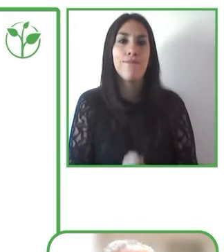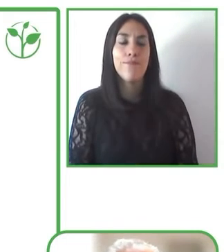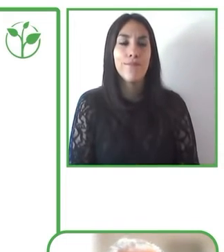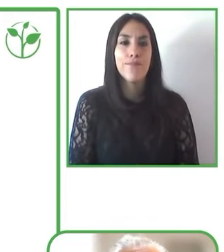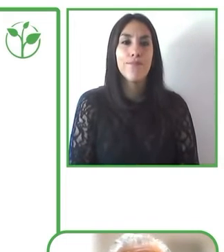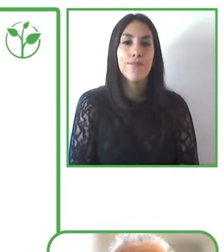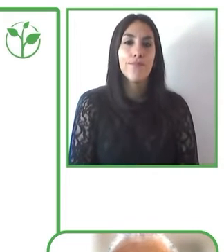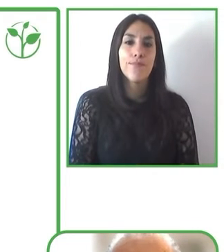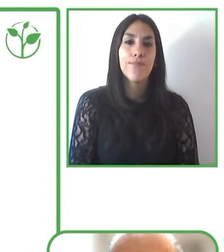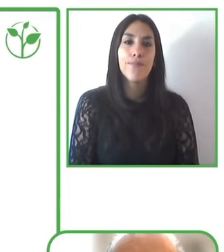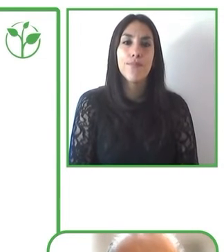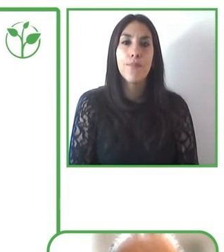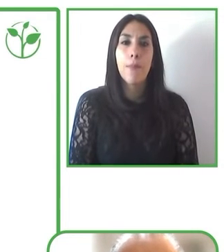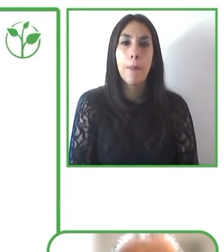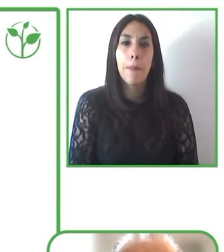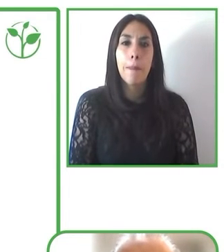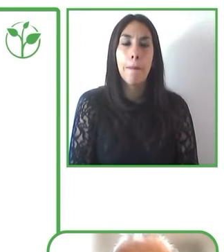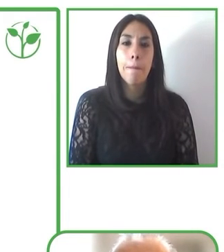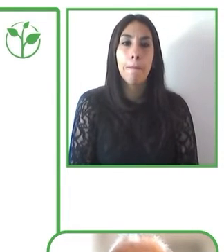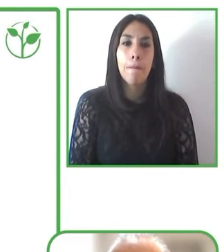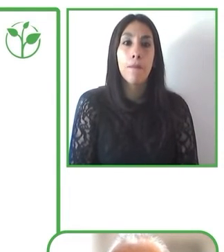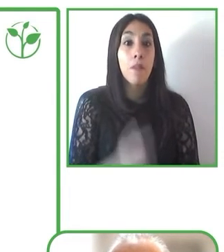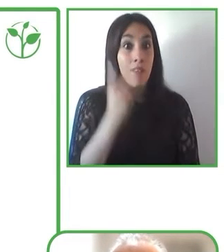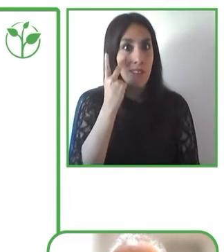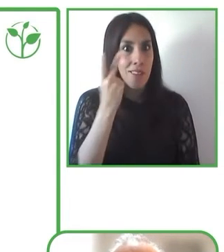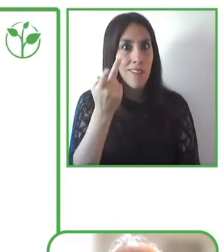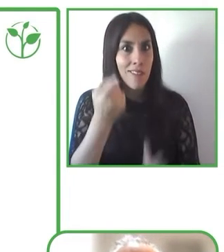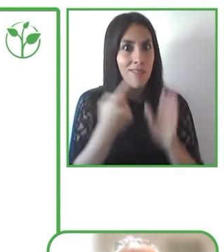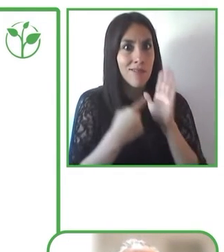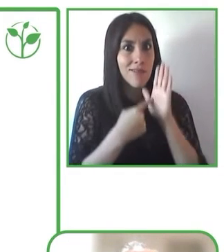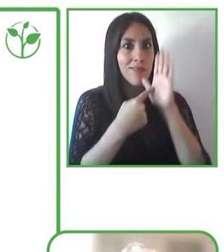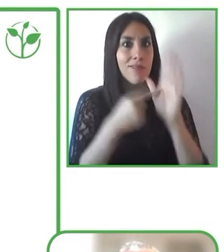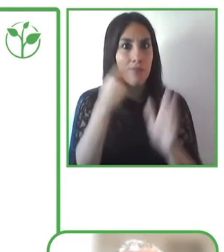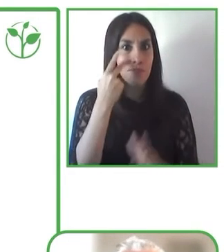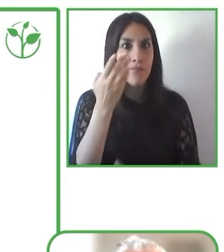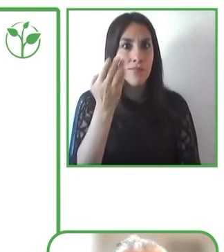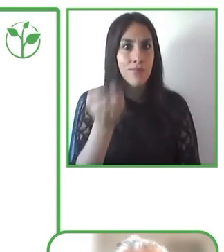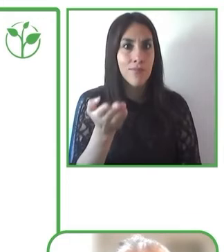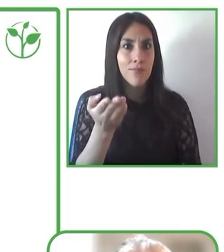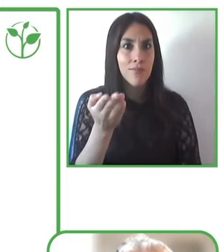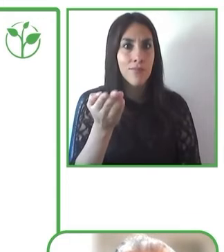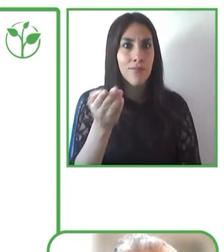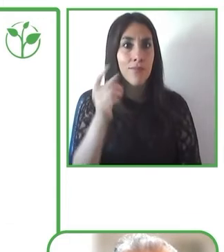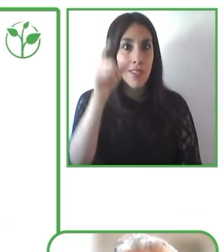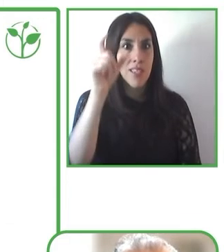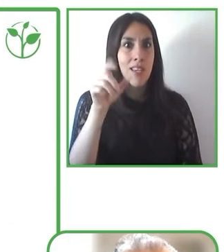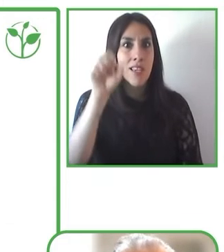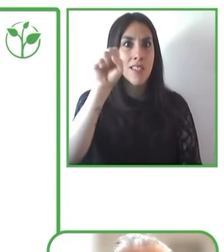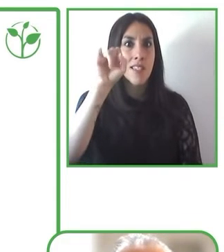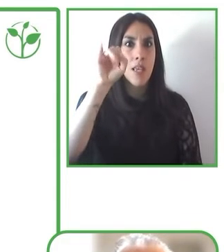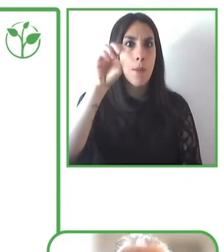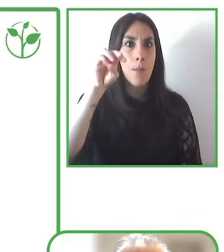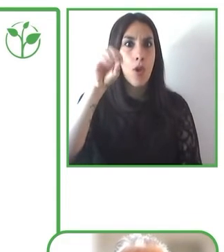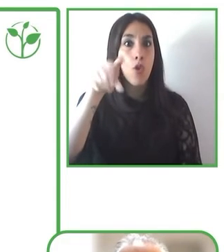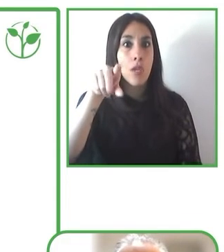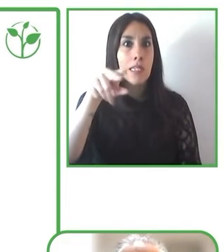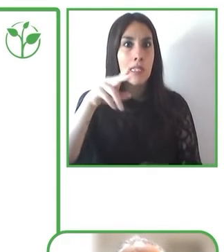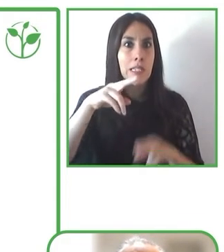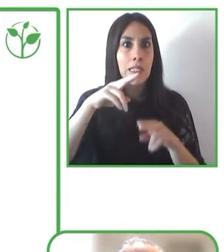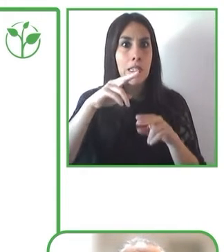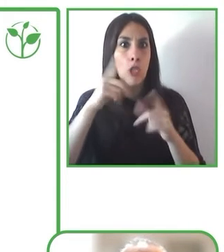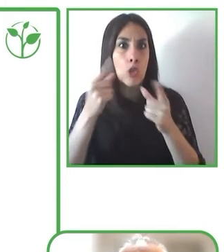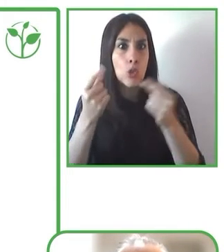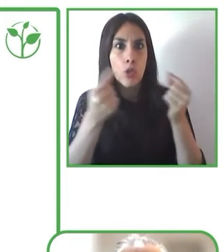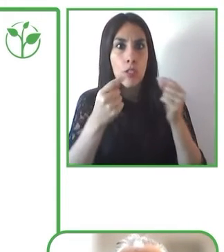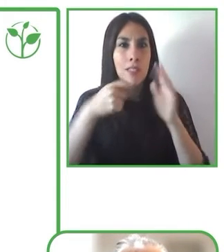Esta presentación que hacía Simón en un microvídeo que difundimos en redes sociales tenía que ver con el